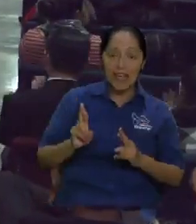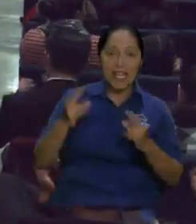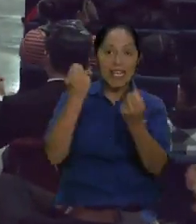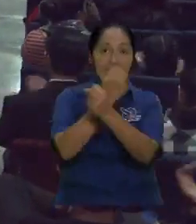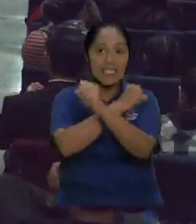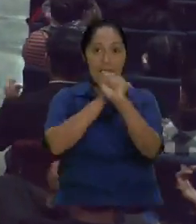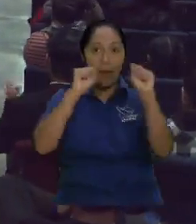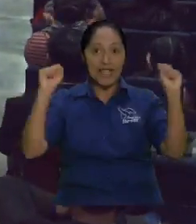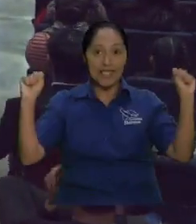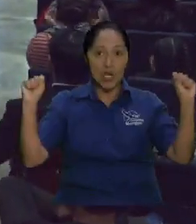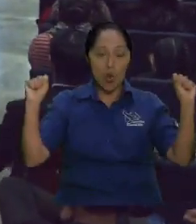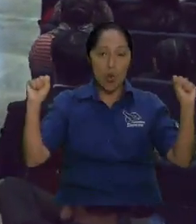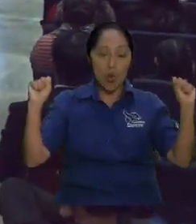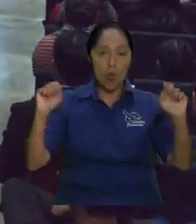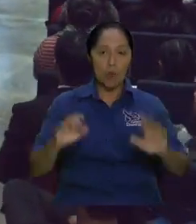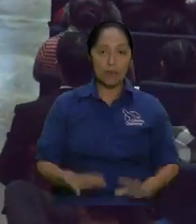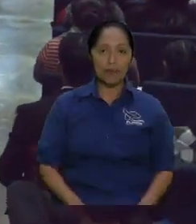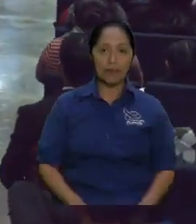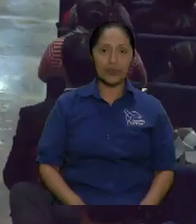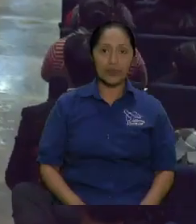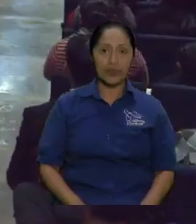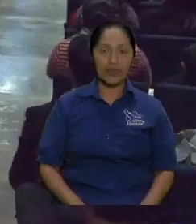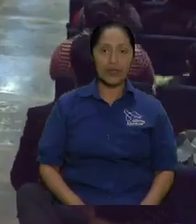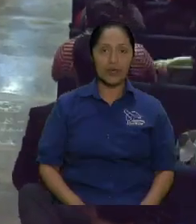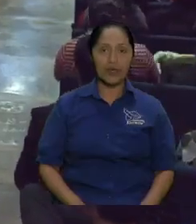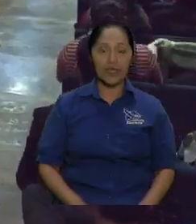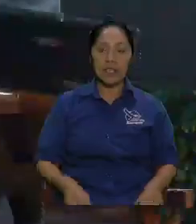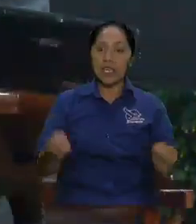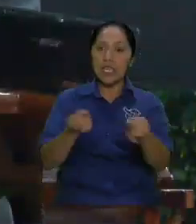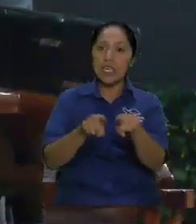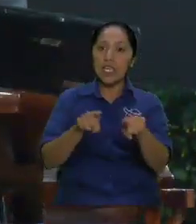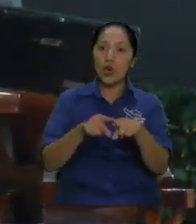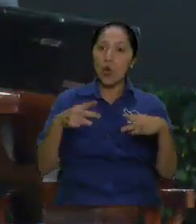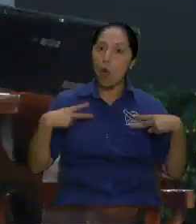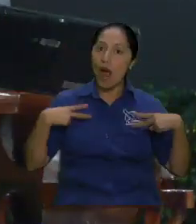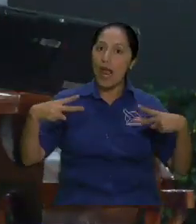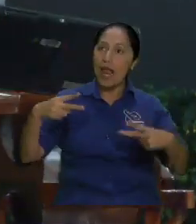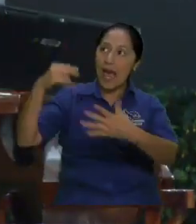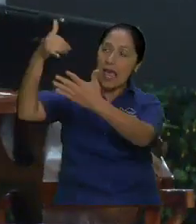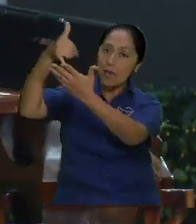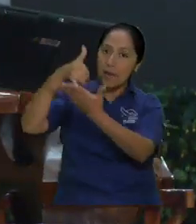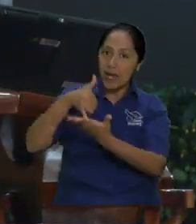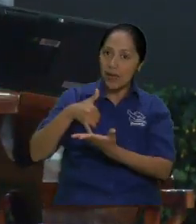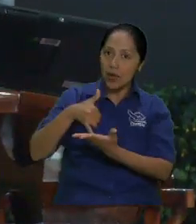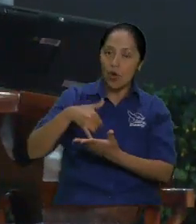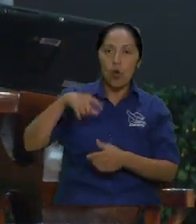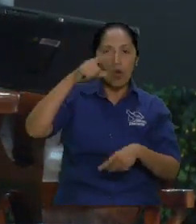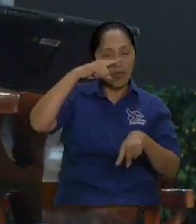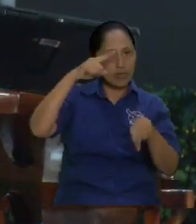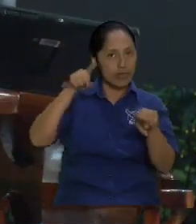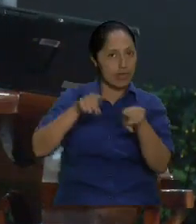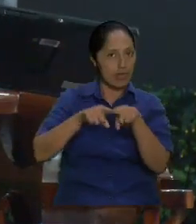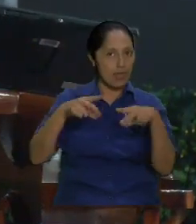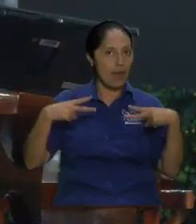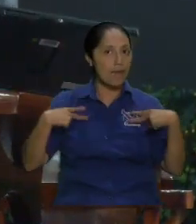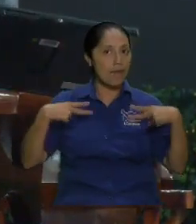pero así como existe ese galardón también existen cosas feas